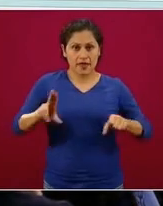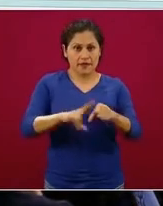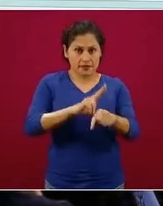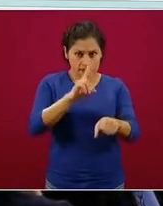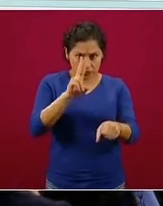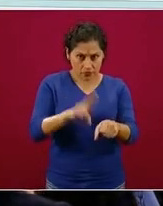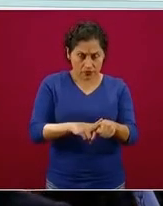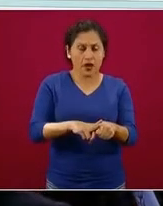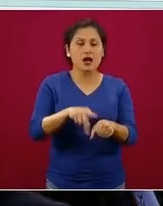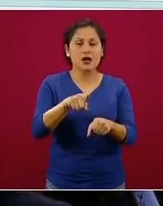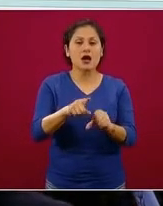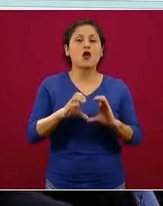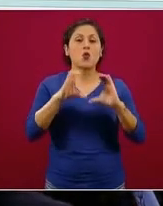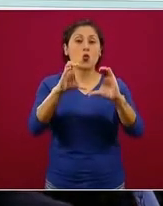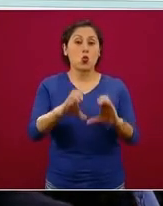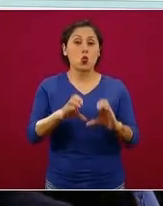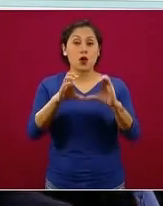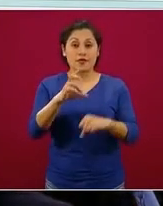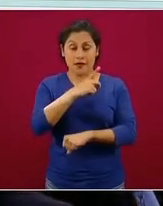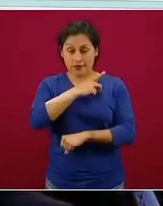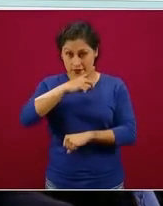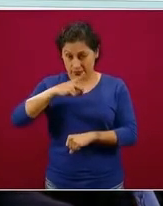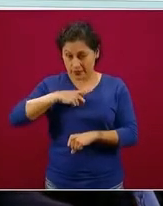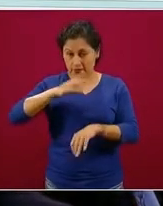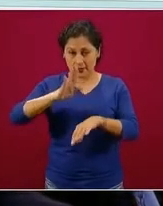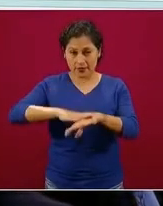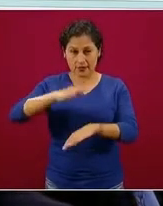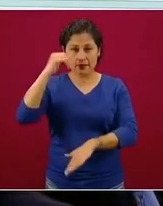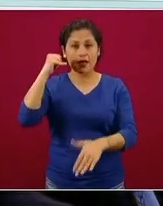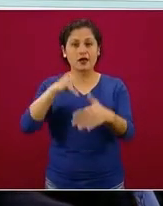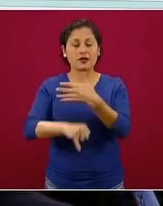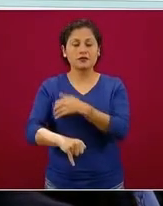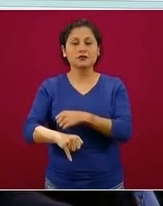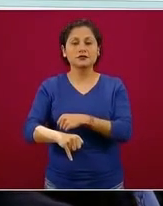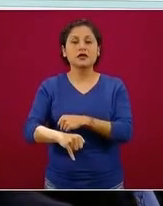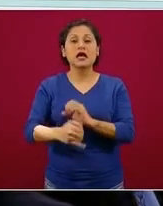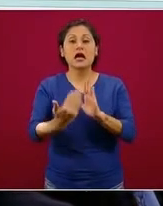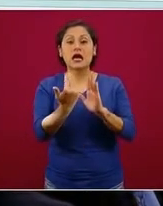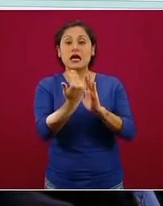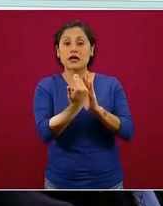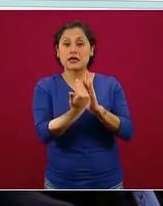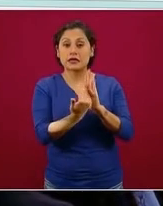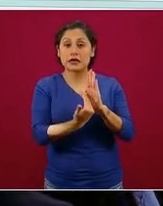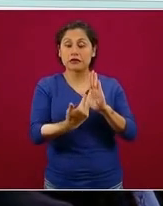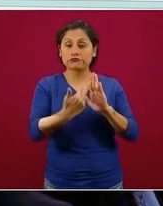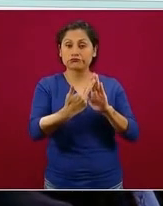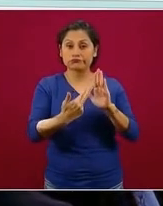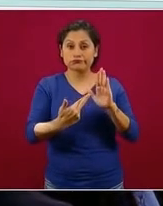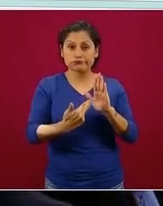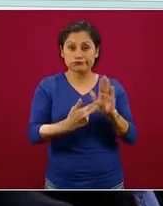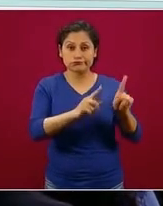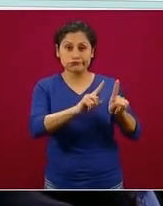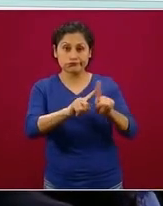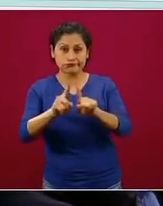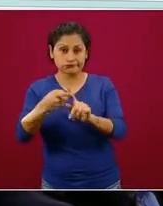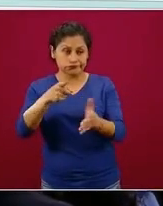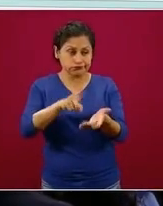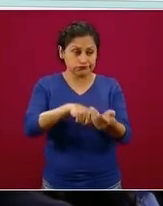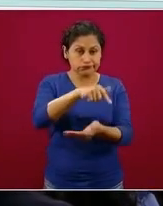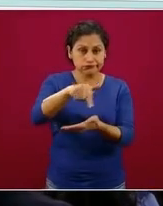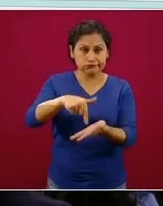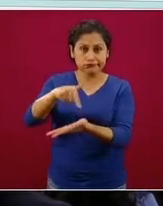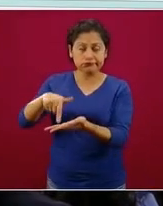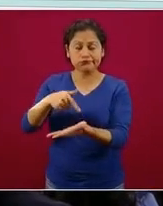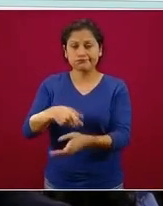actividades sociales y poner en práctica de la manera más rigurosa posible los diversos protocolos de seguridad